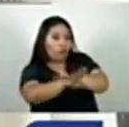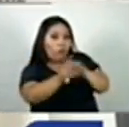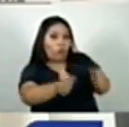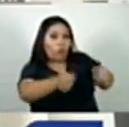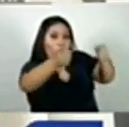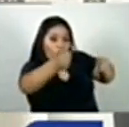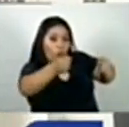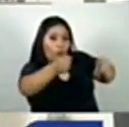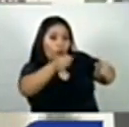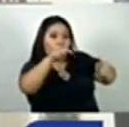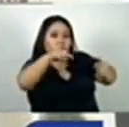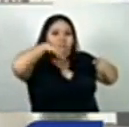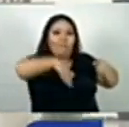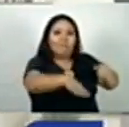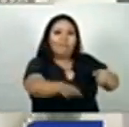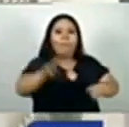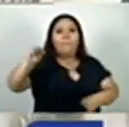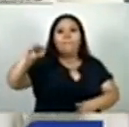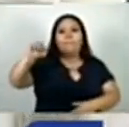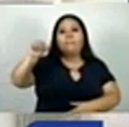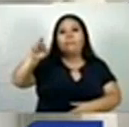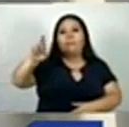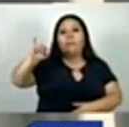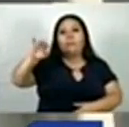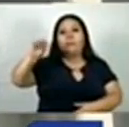penal a Esperanza, conocido como Mariona.